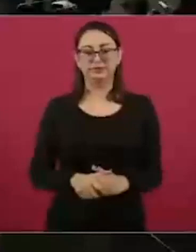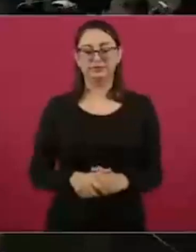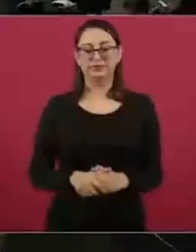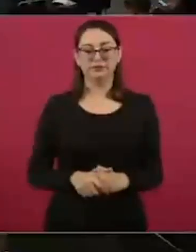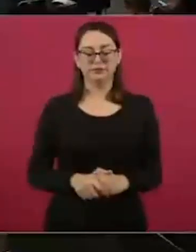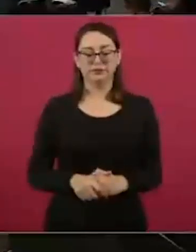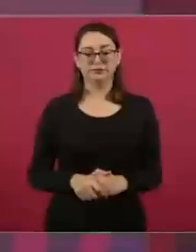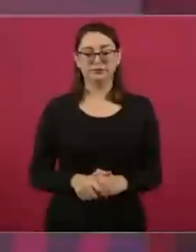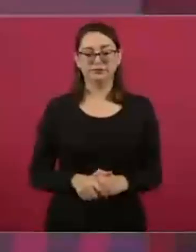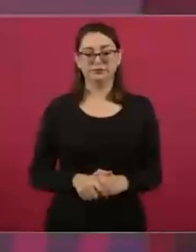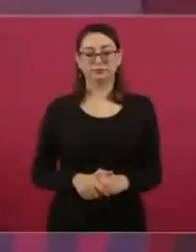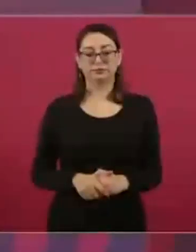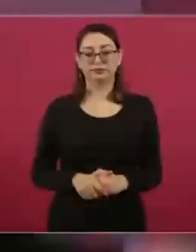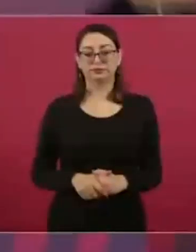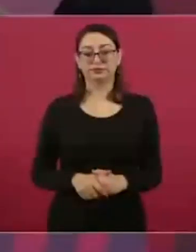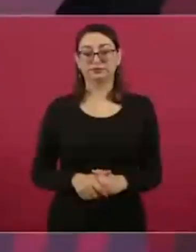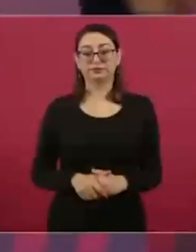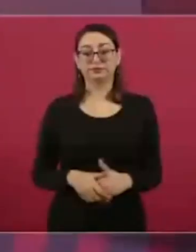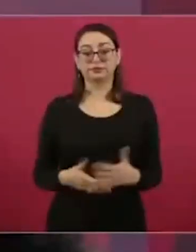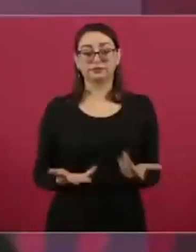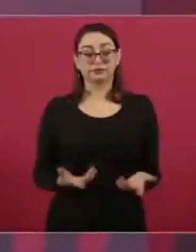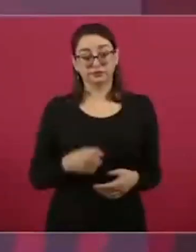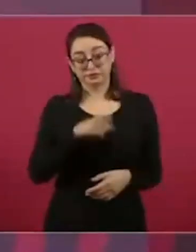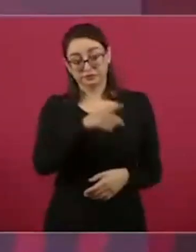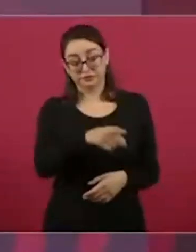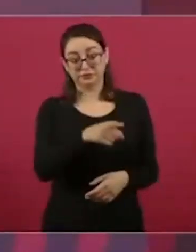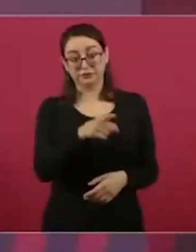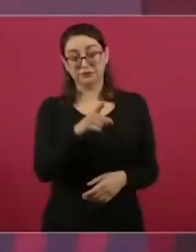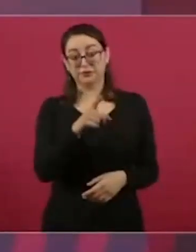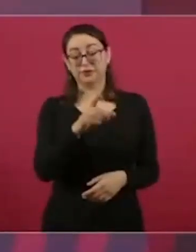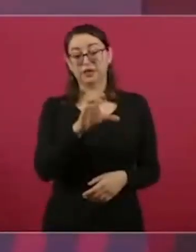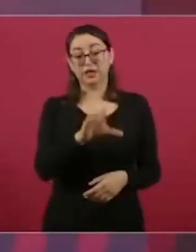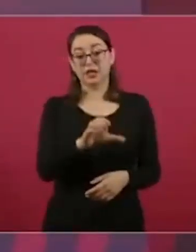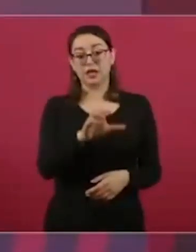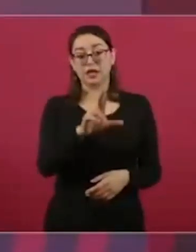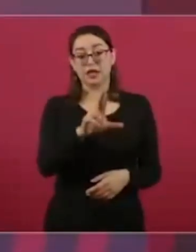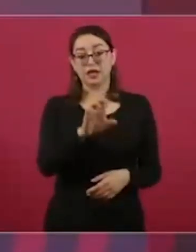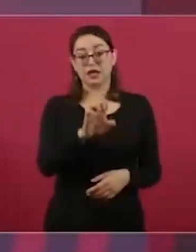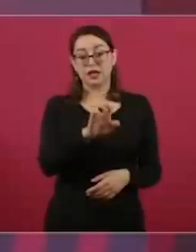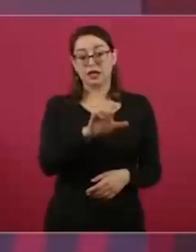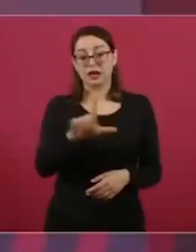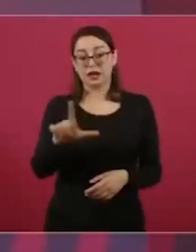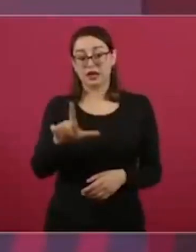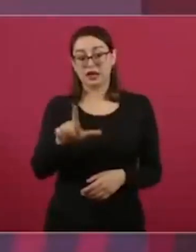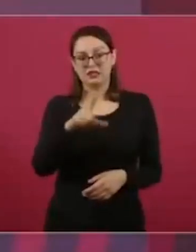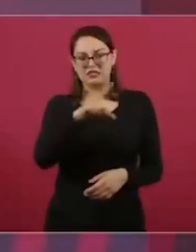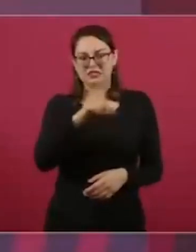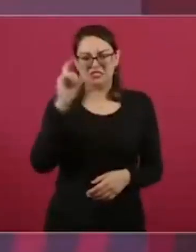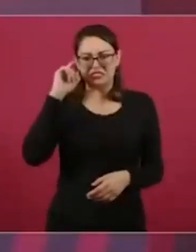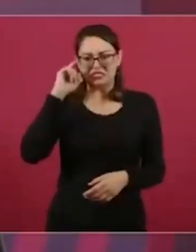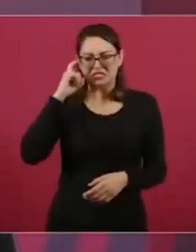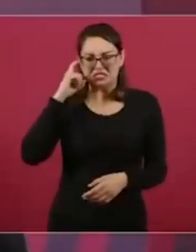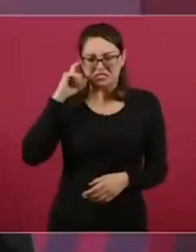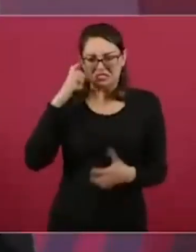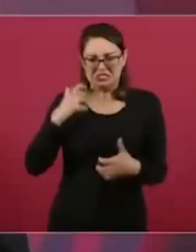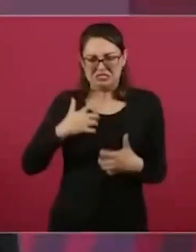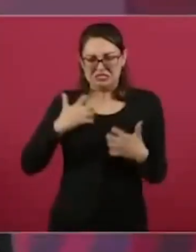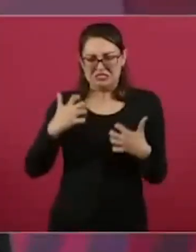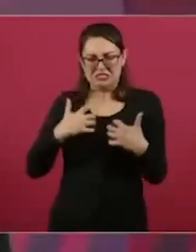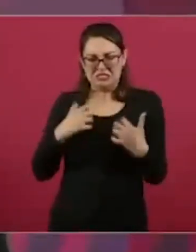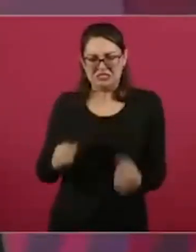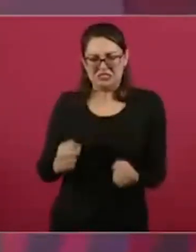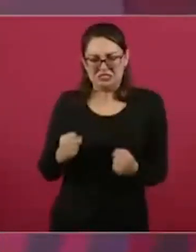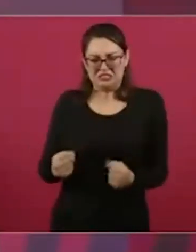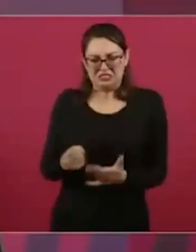Kril, que se enoja porque la mafia del poder, los que